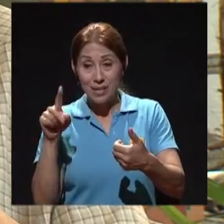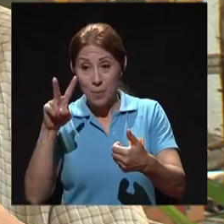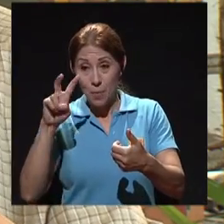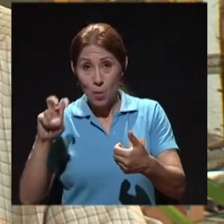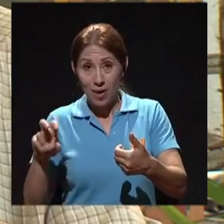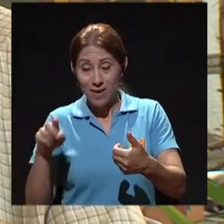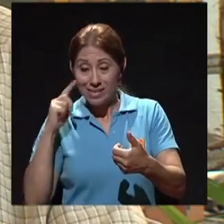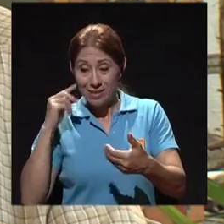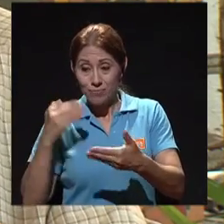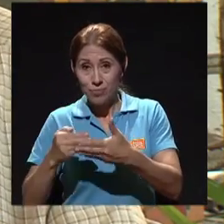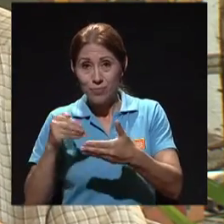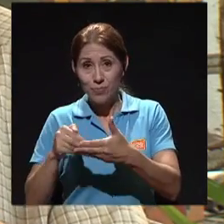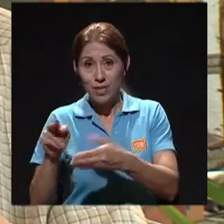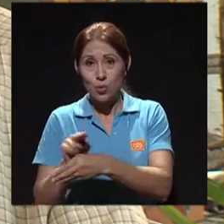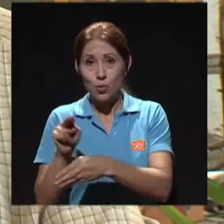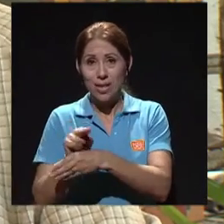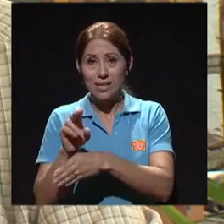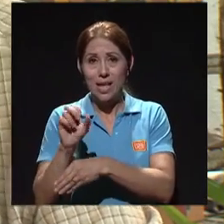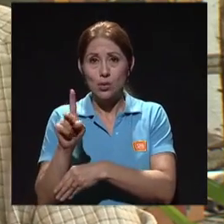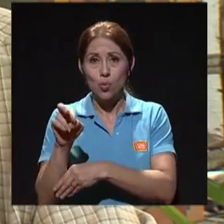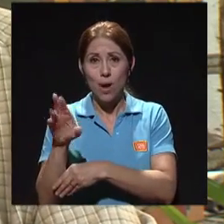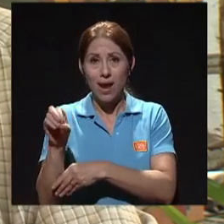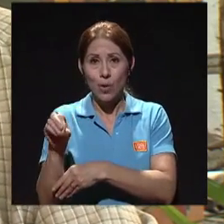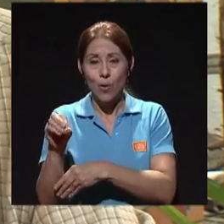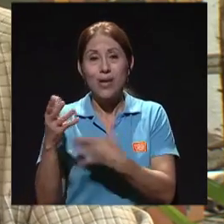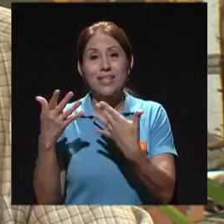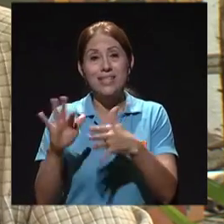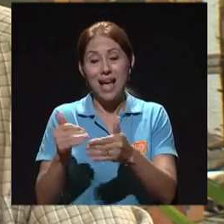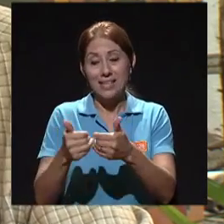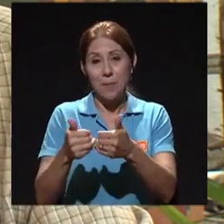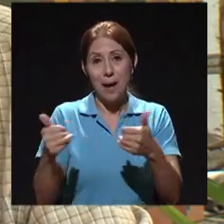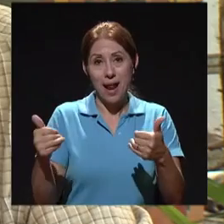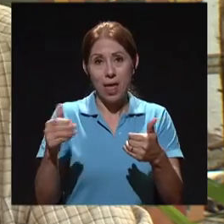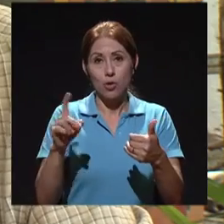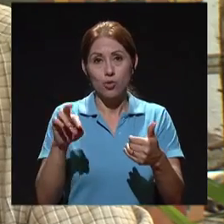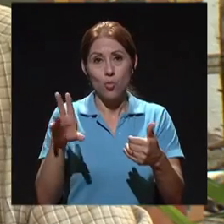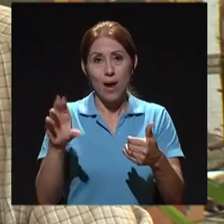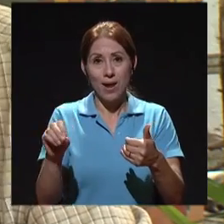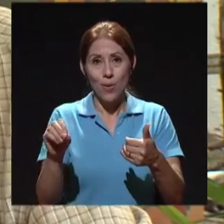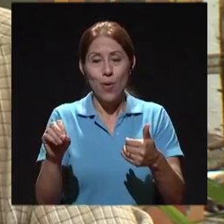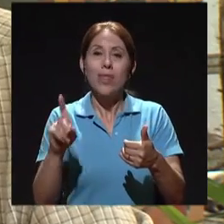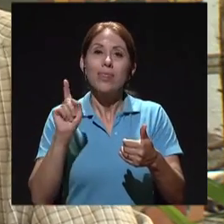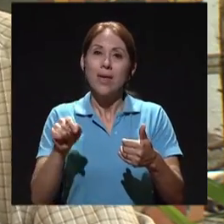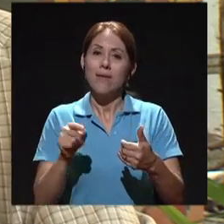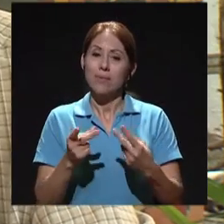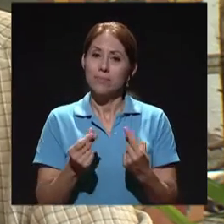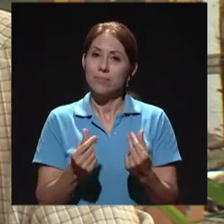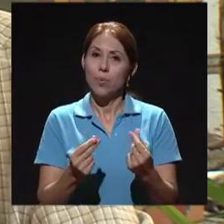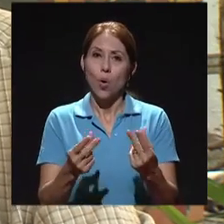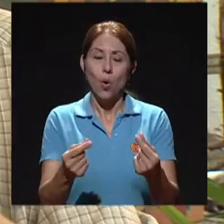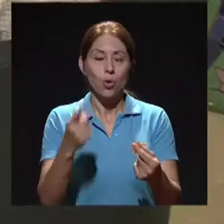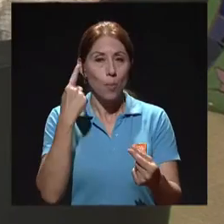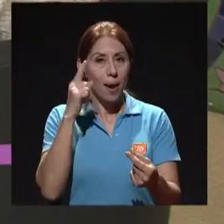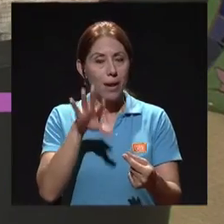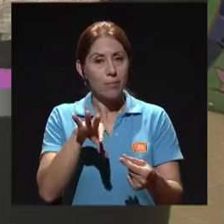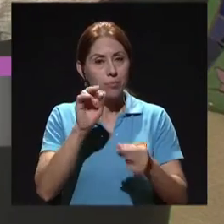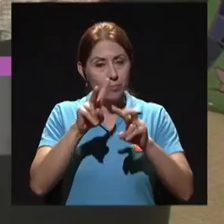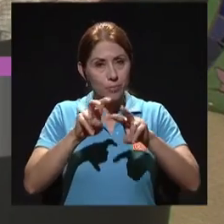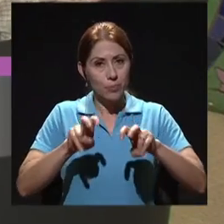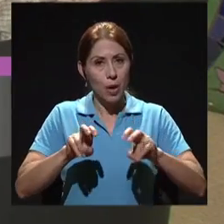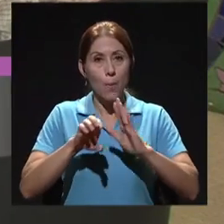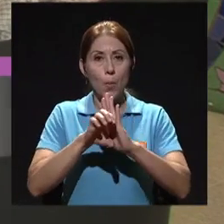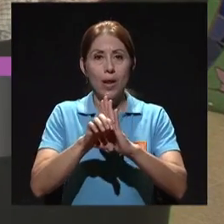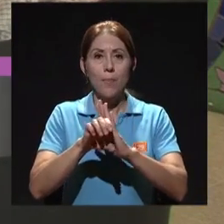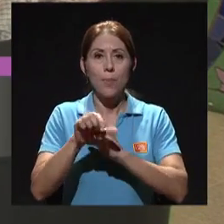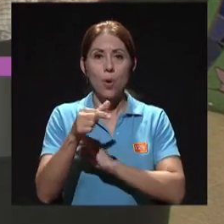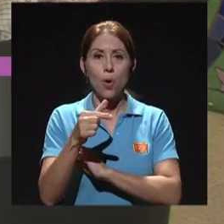Ya con el suero separado, hay cosas que se hay que procesarlas relativamente pronto. Por ejemplo, la glucosa. Porque la glucosa